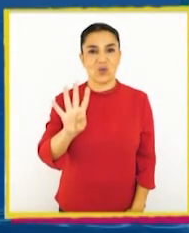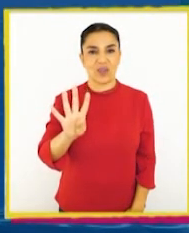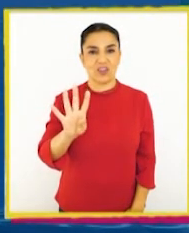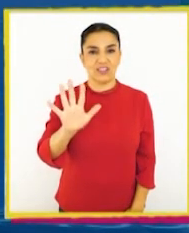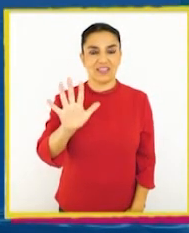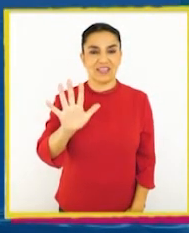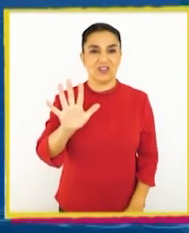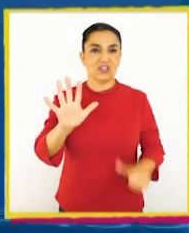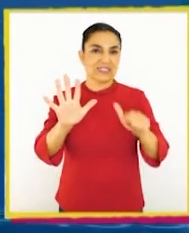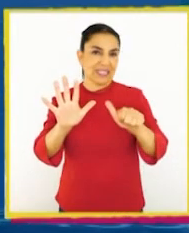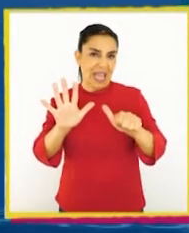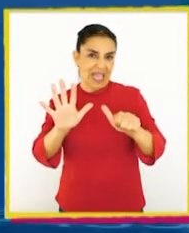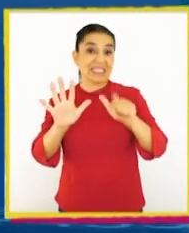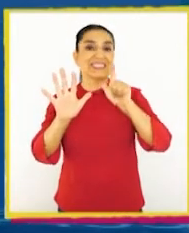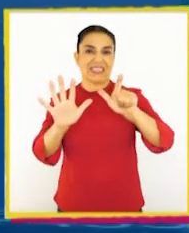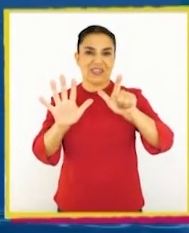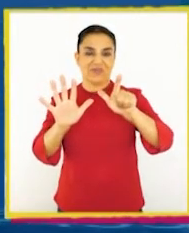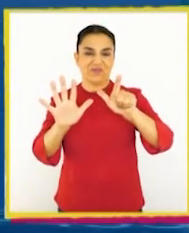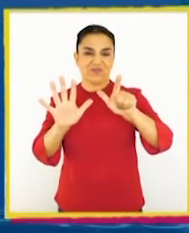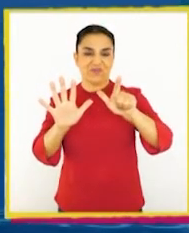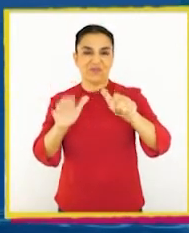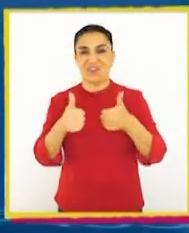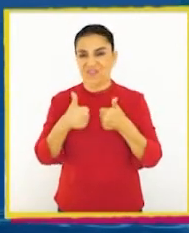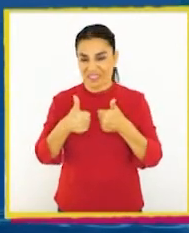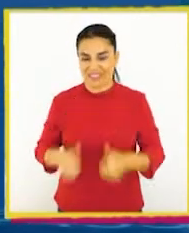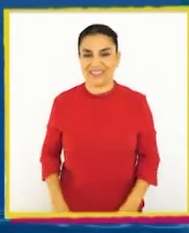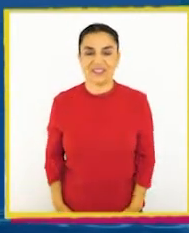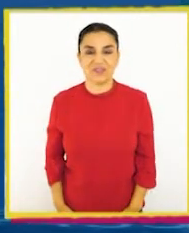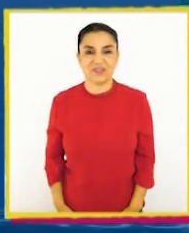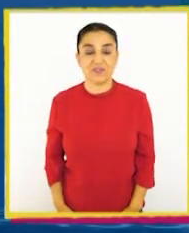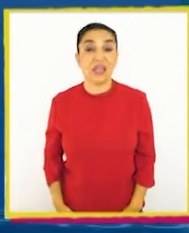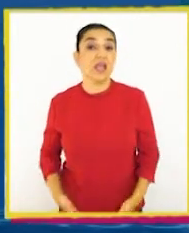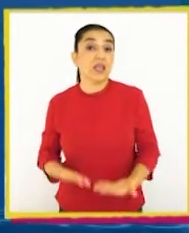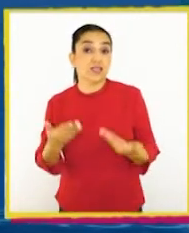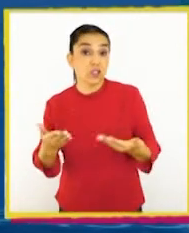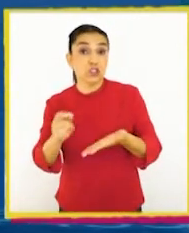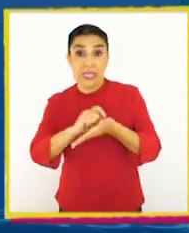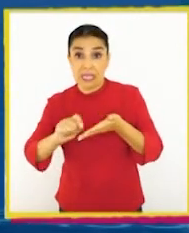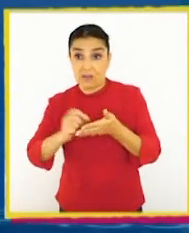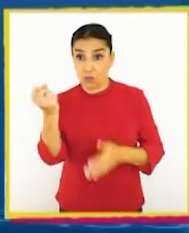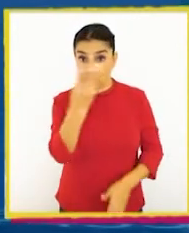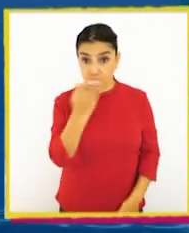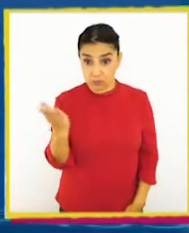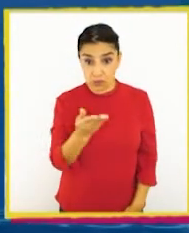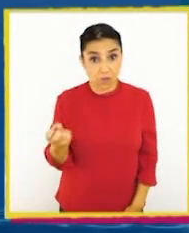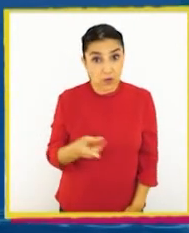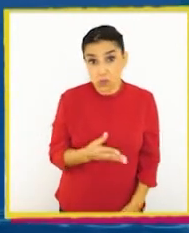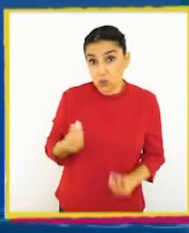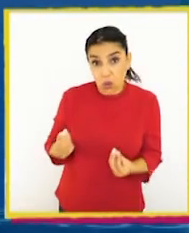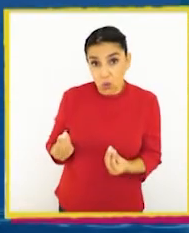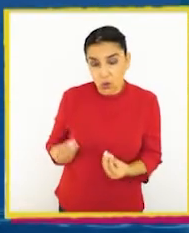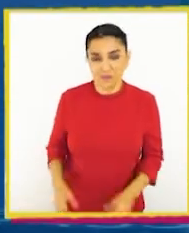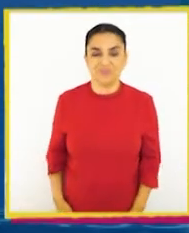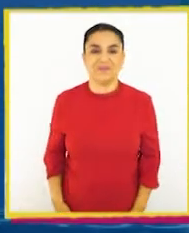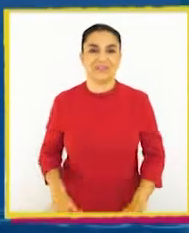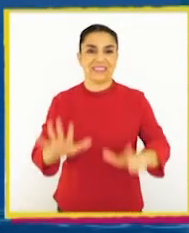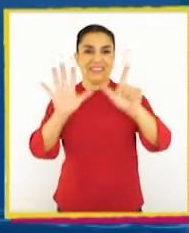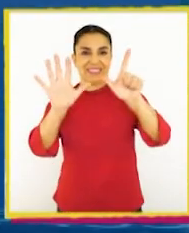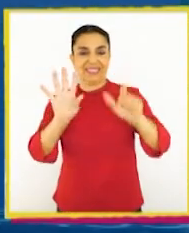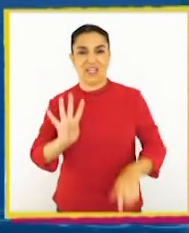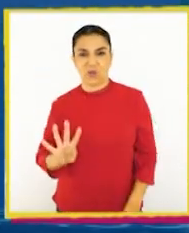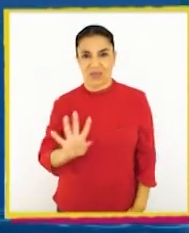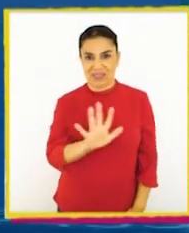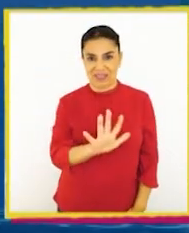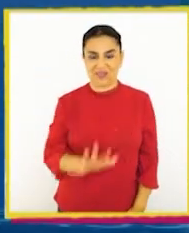cuatro, cinco, seis y siete. ¡Bien! Entonces escribimos la fracción. ¡Eso! ¡Siete